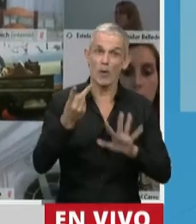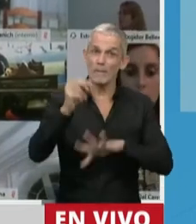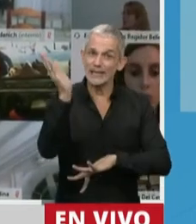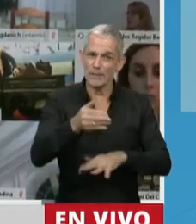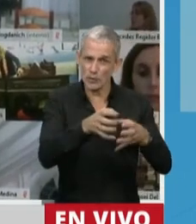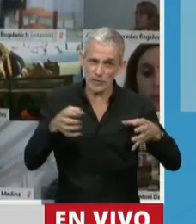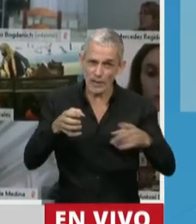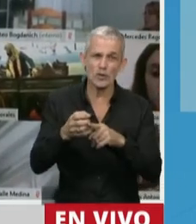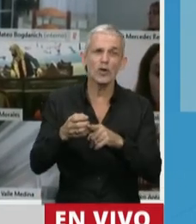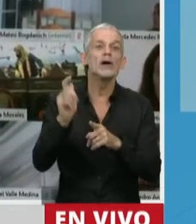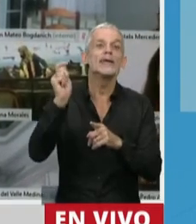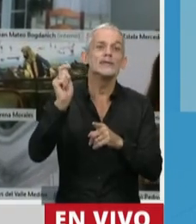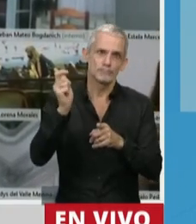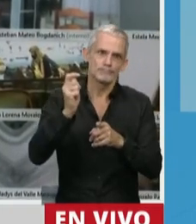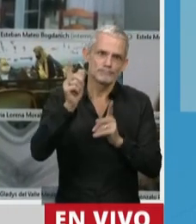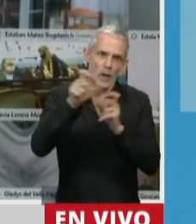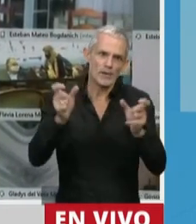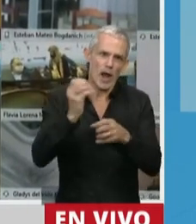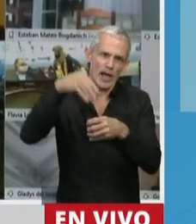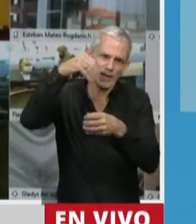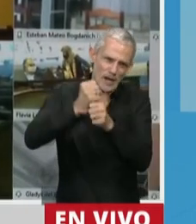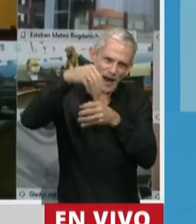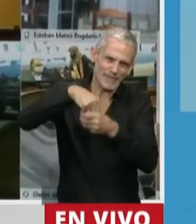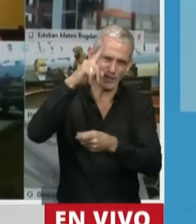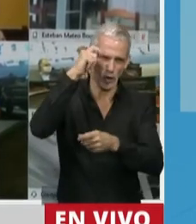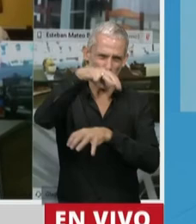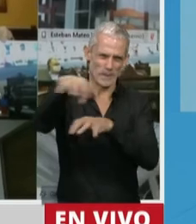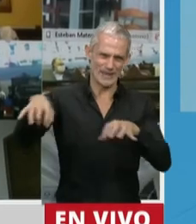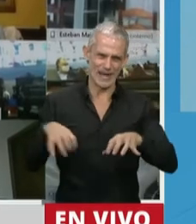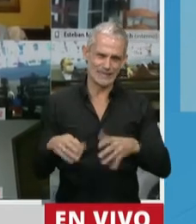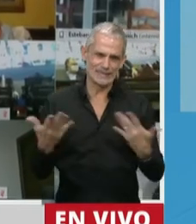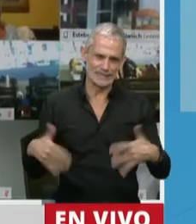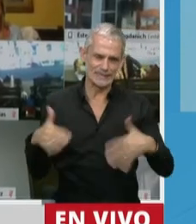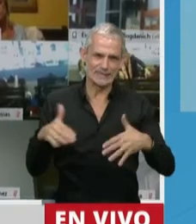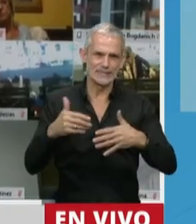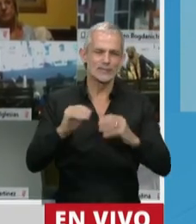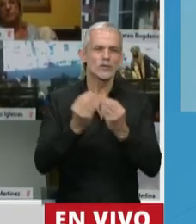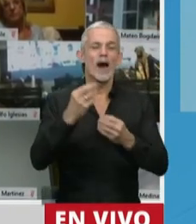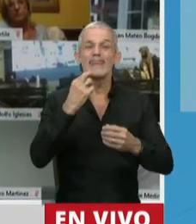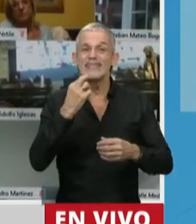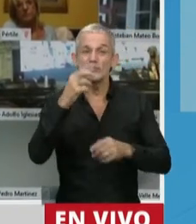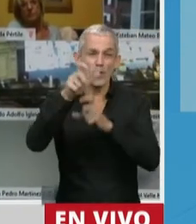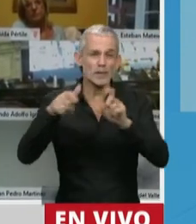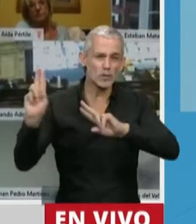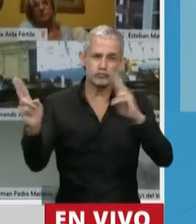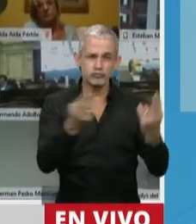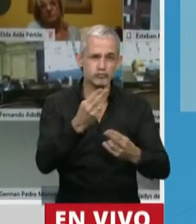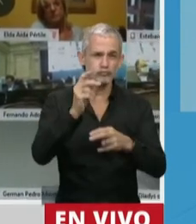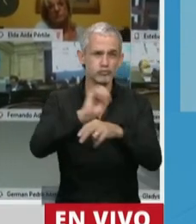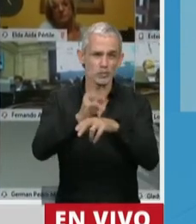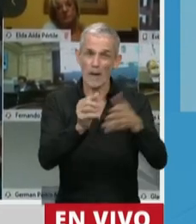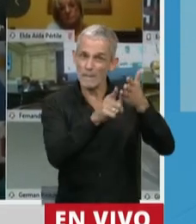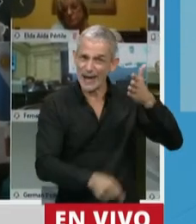pertenece al personal sanitario, al personal de la salud. Hoy, de los 19 fallecimientos totales que tenemos en la